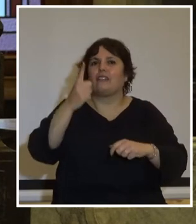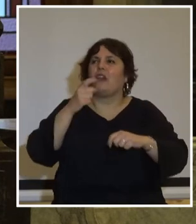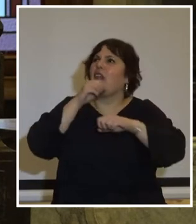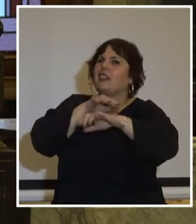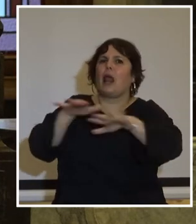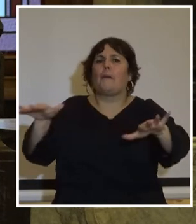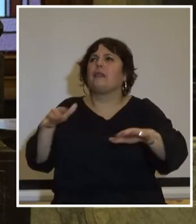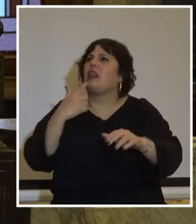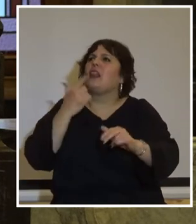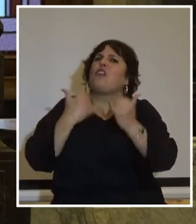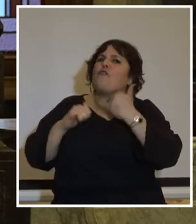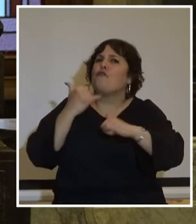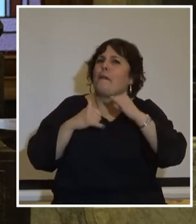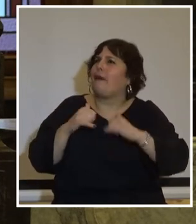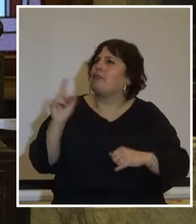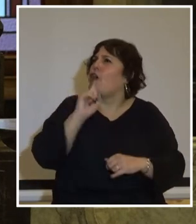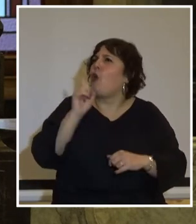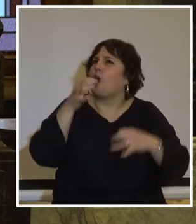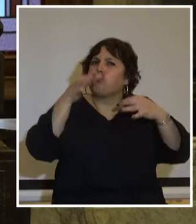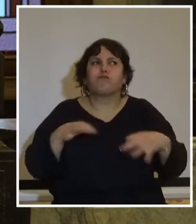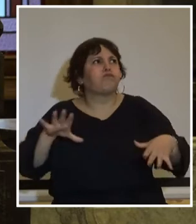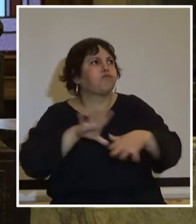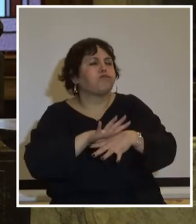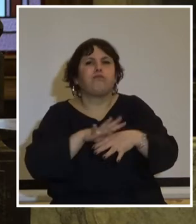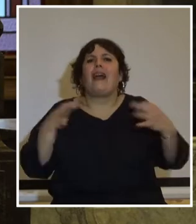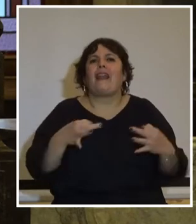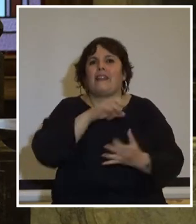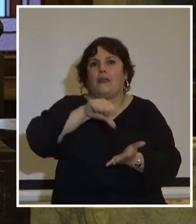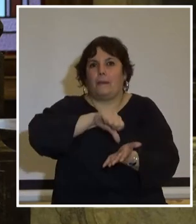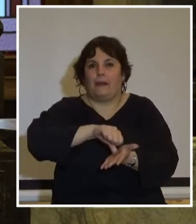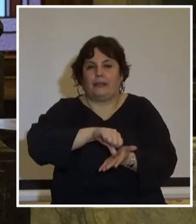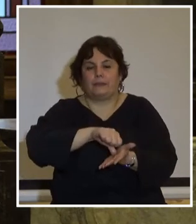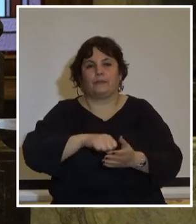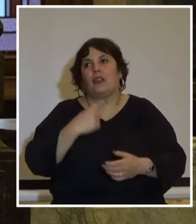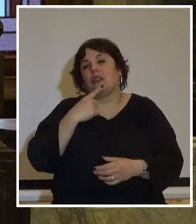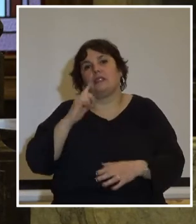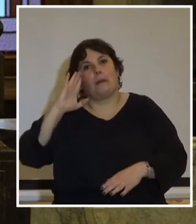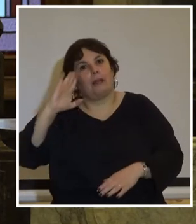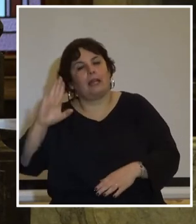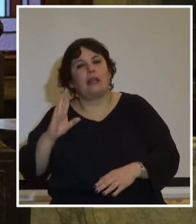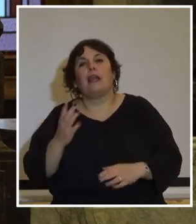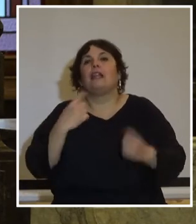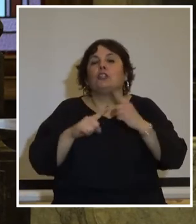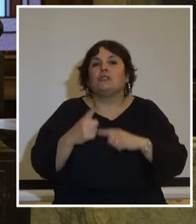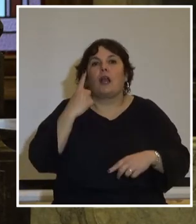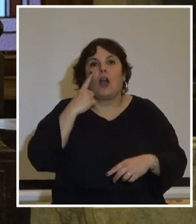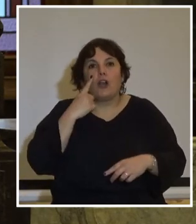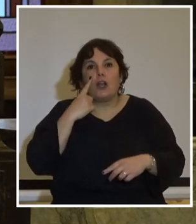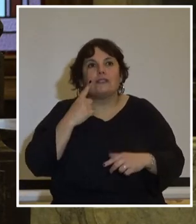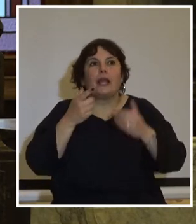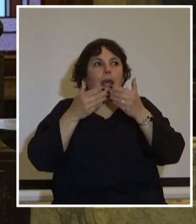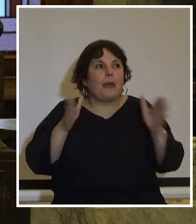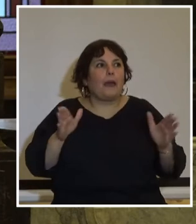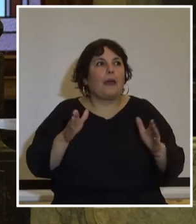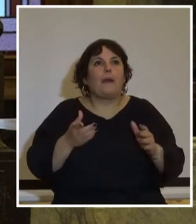información que no se ajustaba a la realidad del país, decían los militares. Para conocer entonces y para comenzar